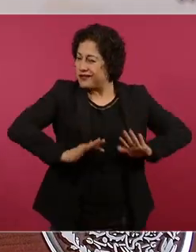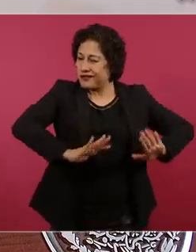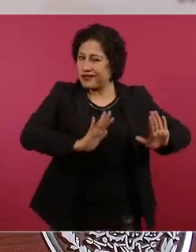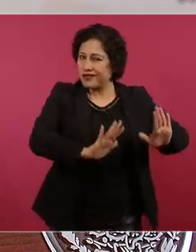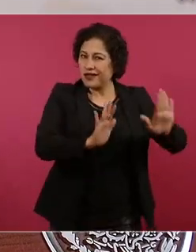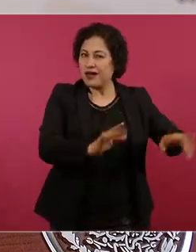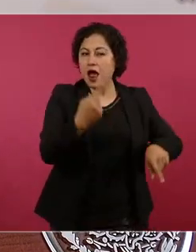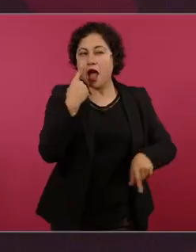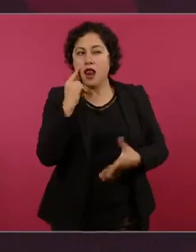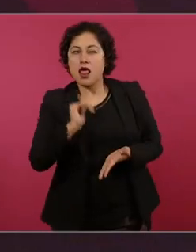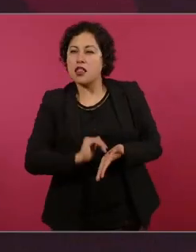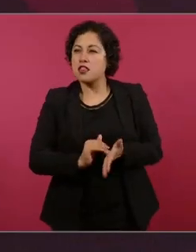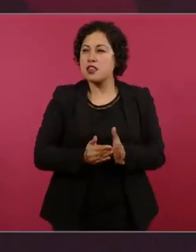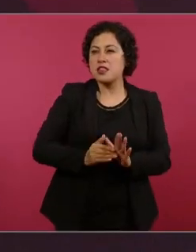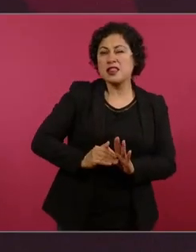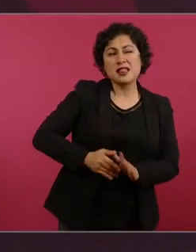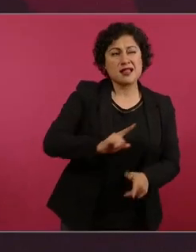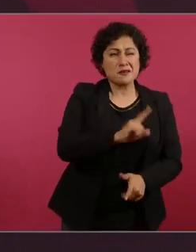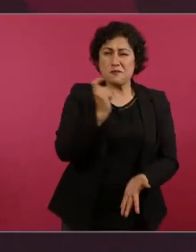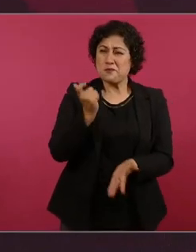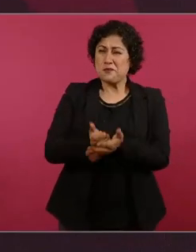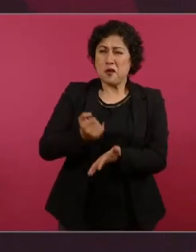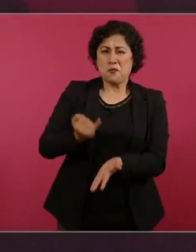no tenemos por qué pagar nada